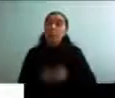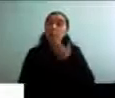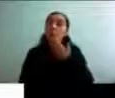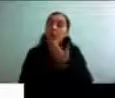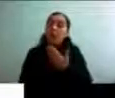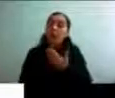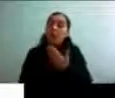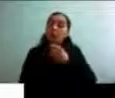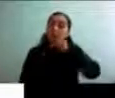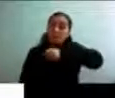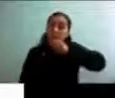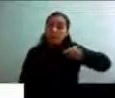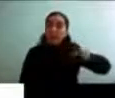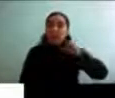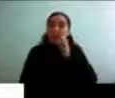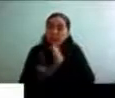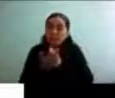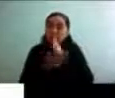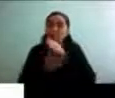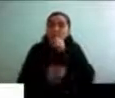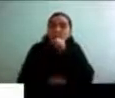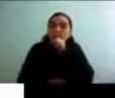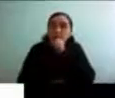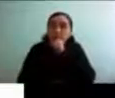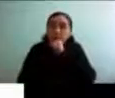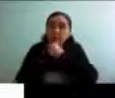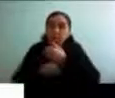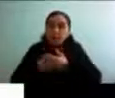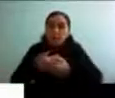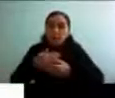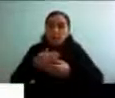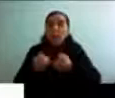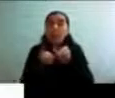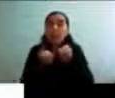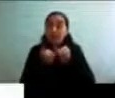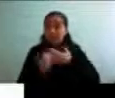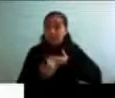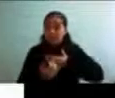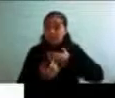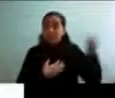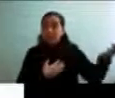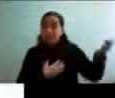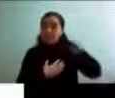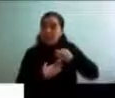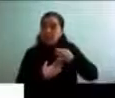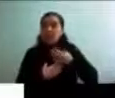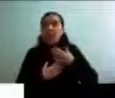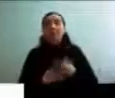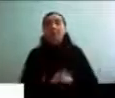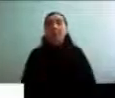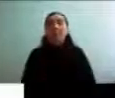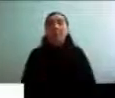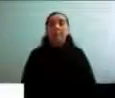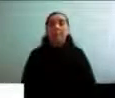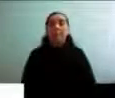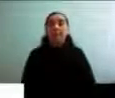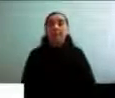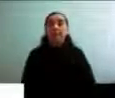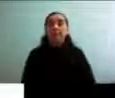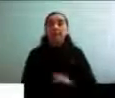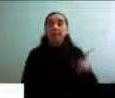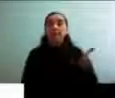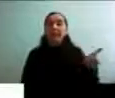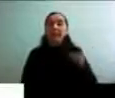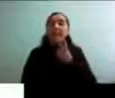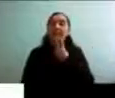de las cosas que va ocurriendo es que una amiga mía decía que ella vivenciaba el